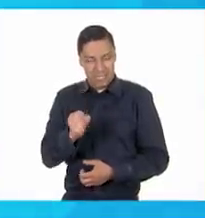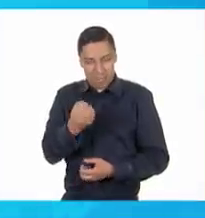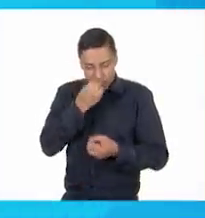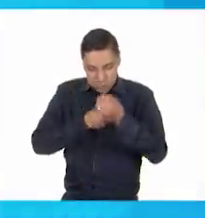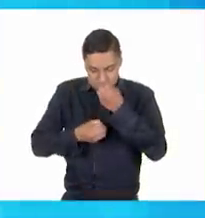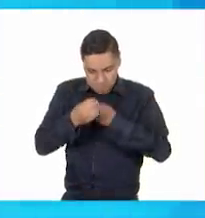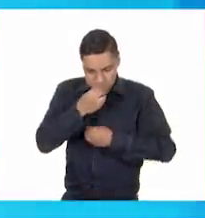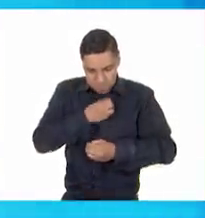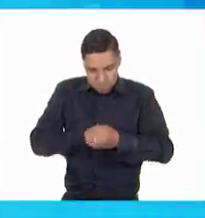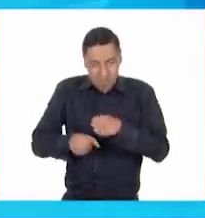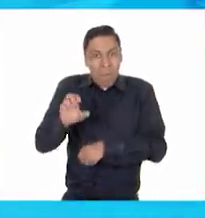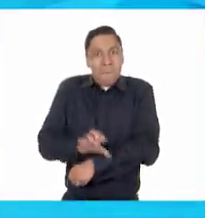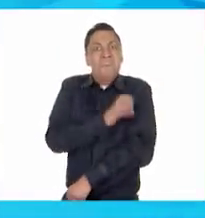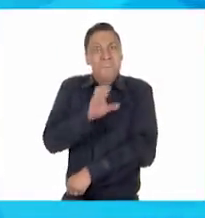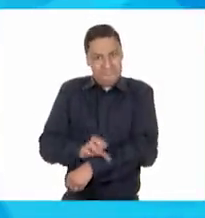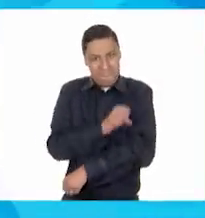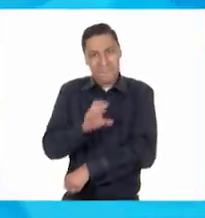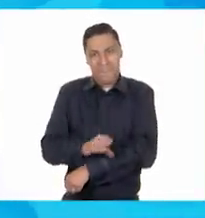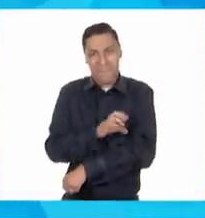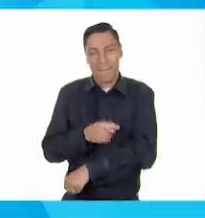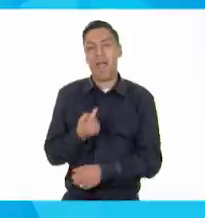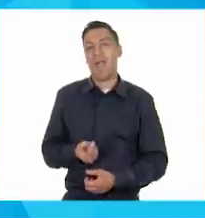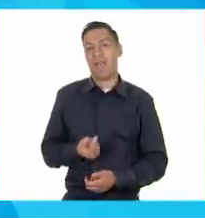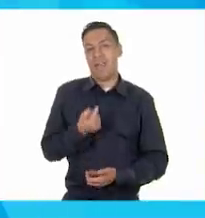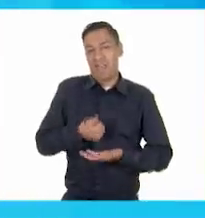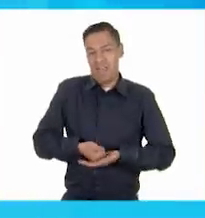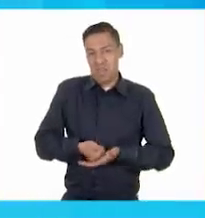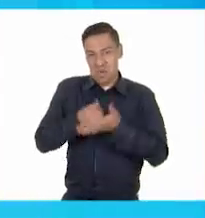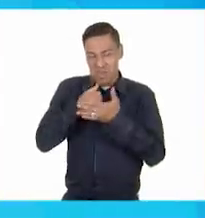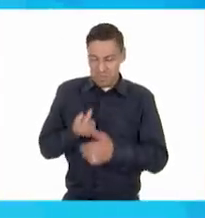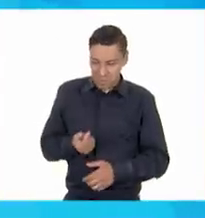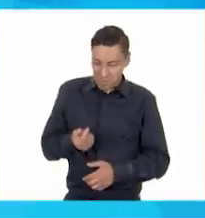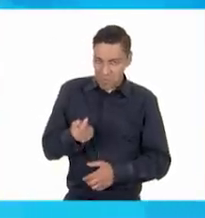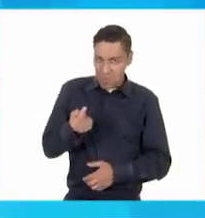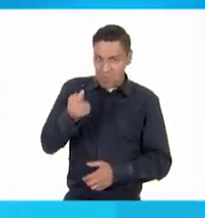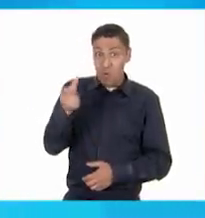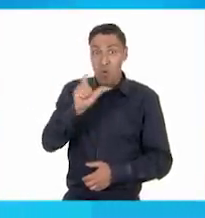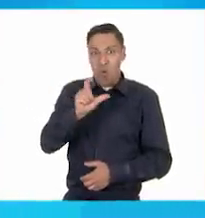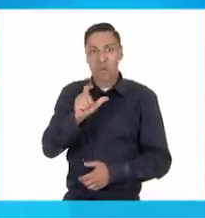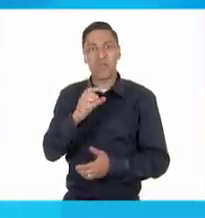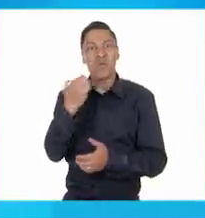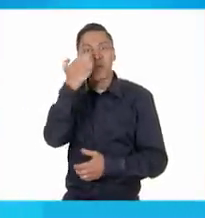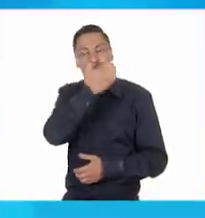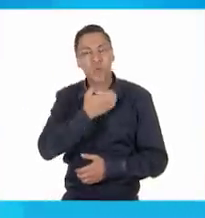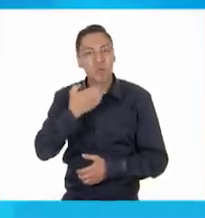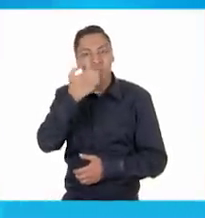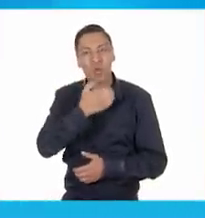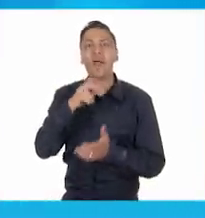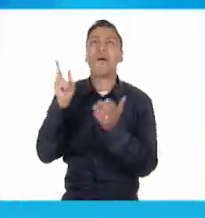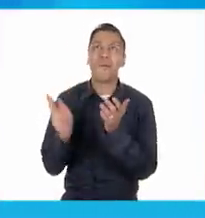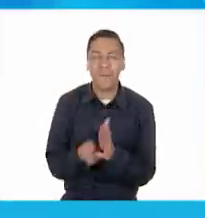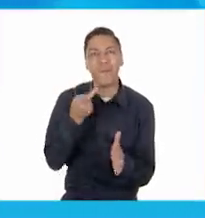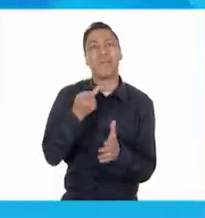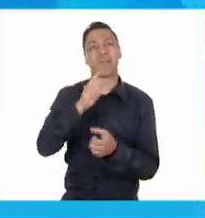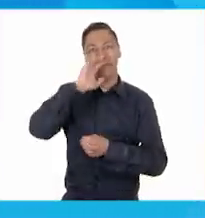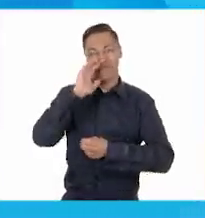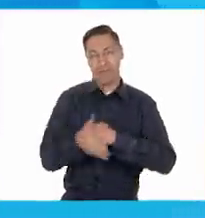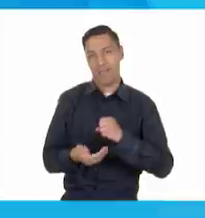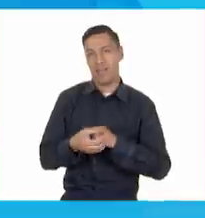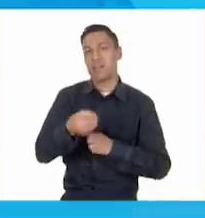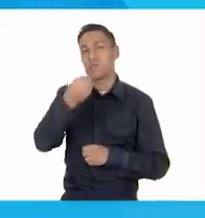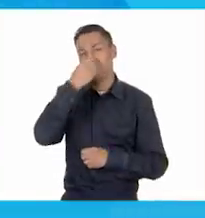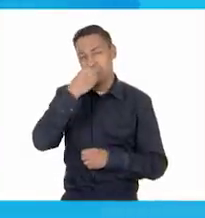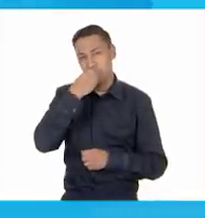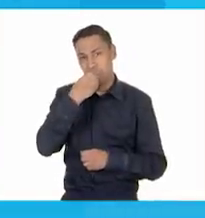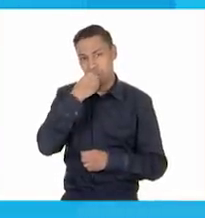crecer. Tomo un buen desayuno y también una buena comida. Cuando regreso de la escuela, vuelvo a tener hambre, meriendo.